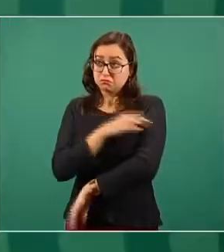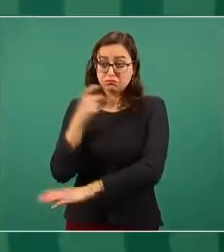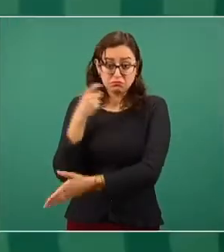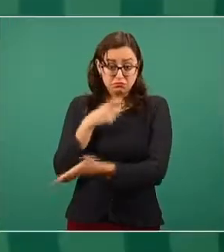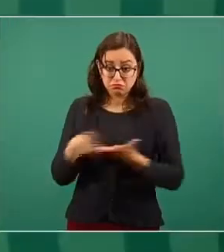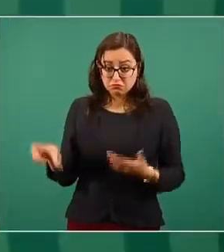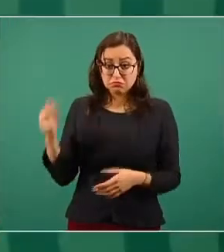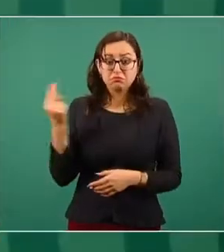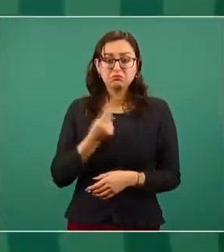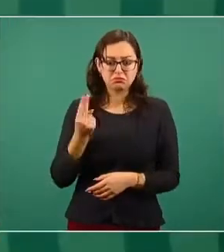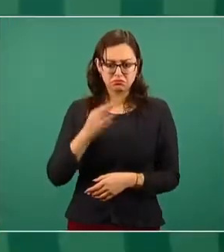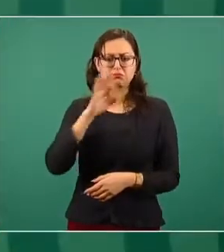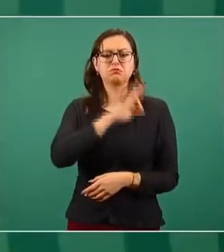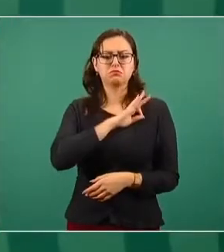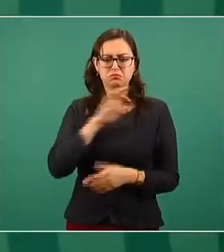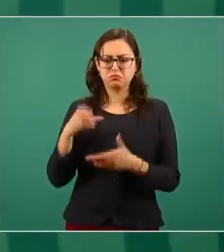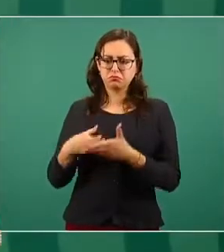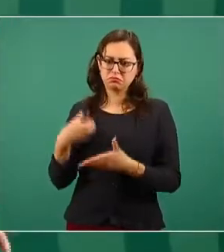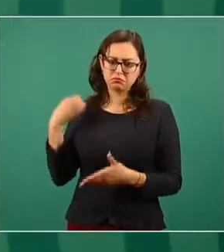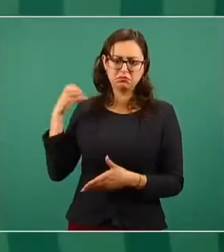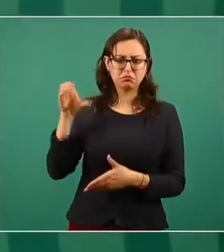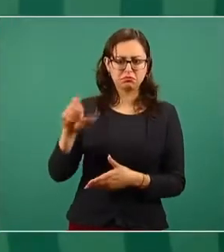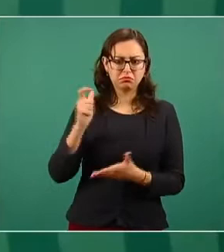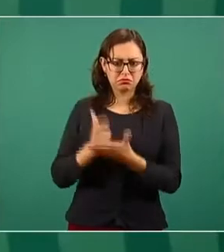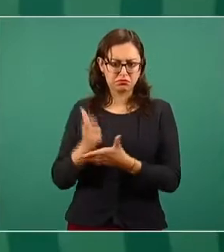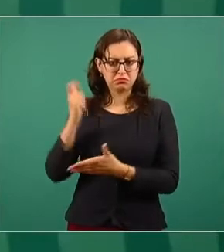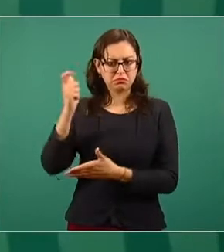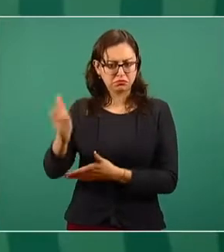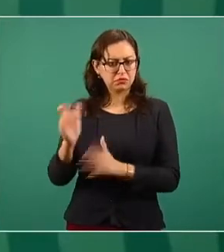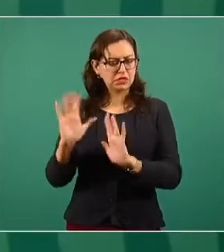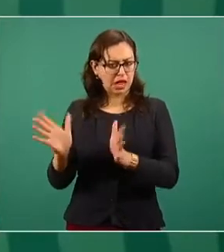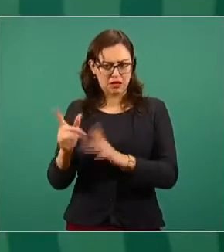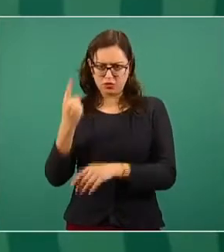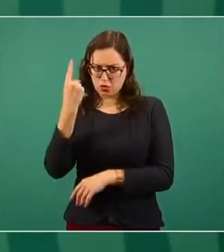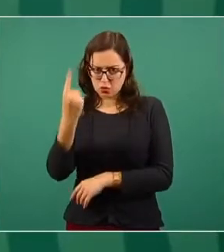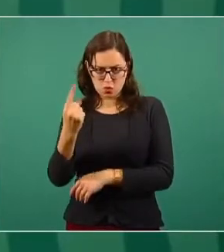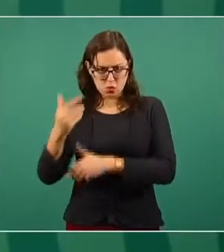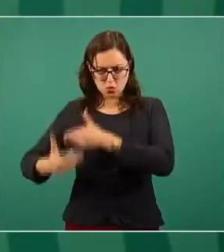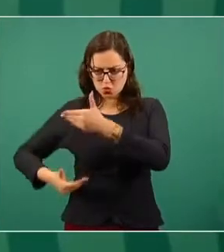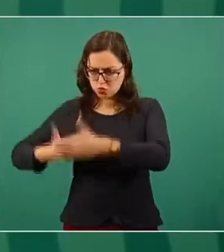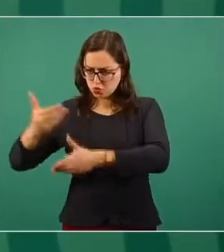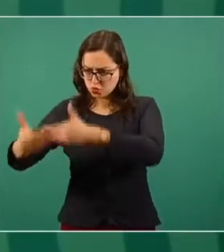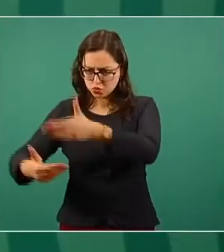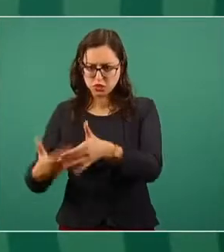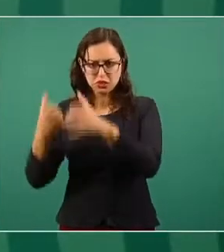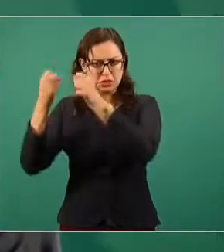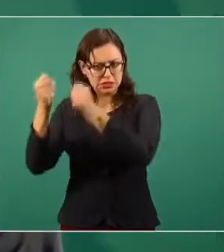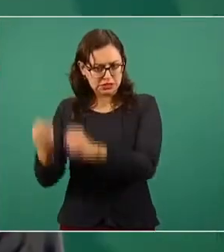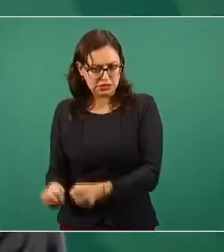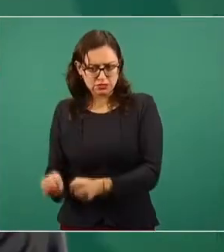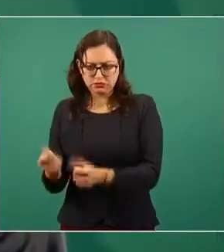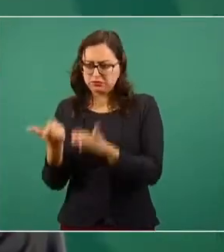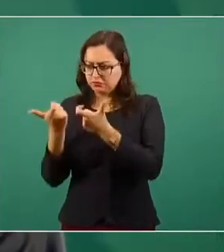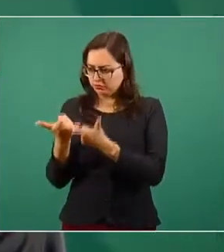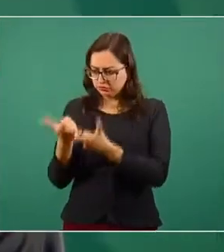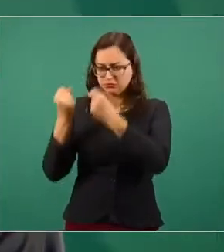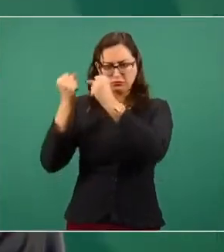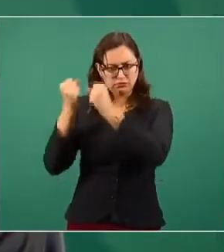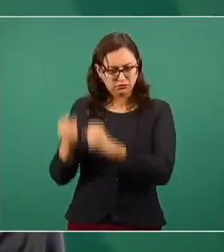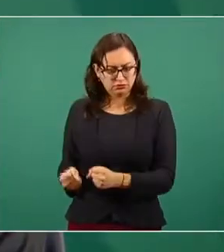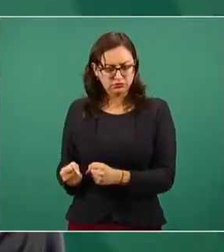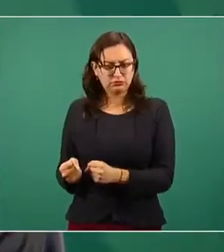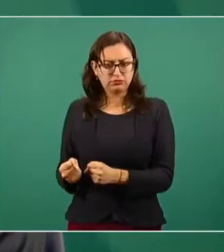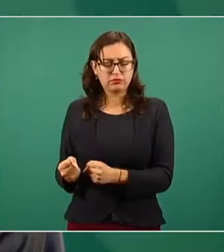podamos pagarla para que llegue al país. Eso está asegurado. Entonces, hay un fondo asegurado en el país. Cuando